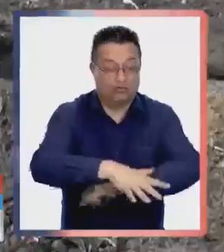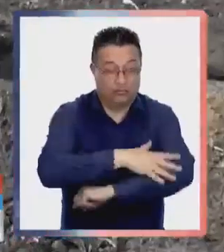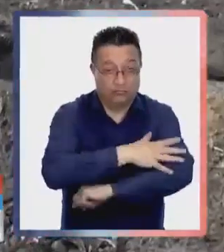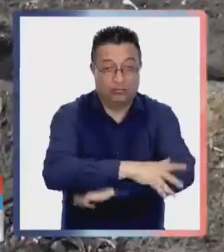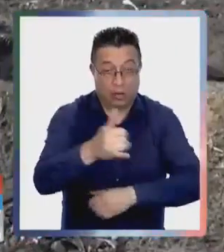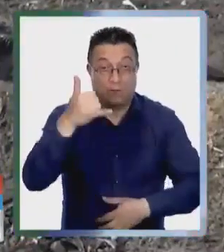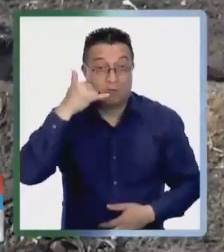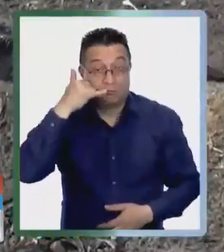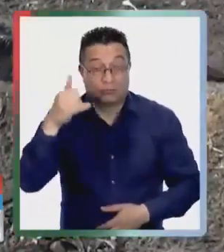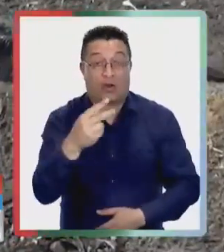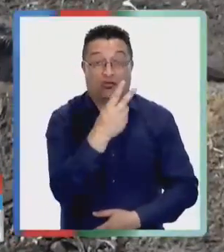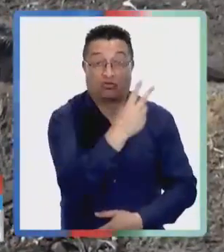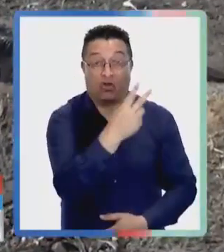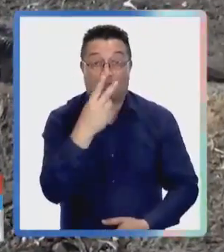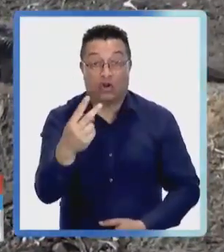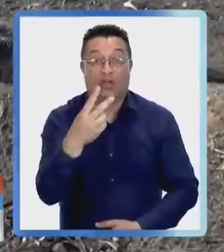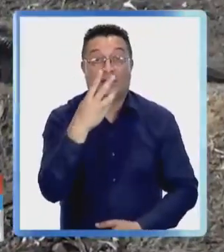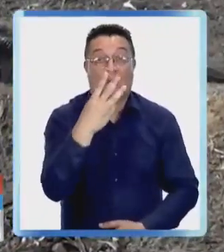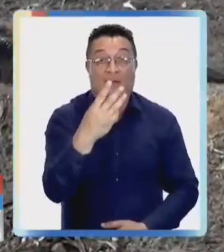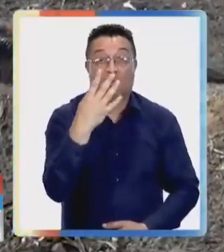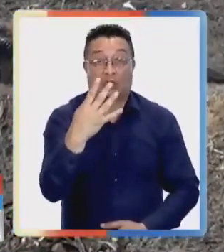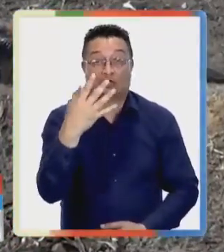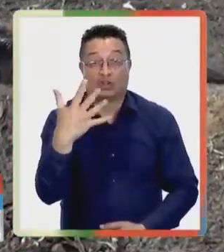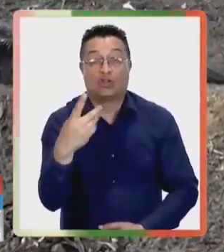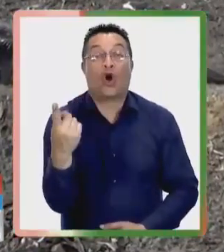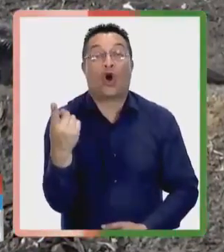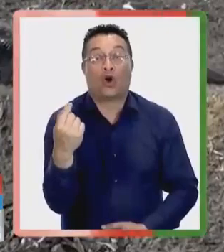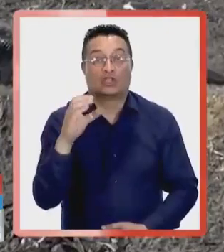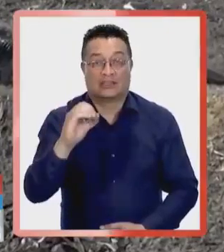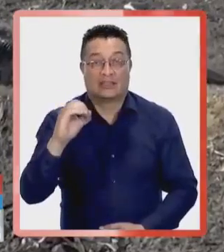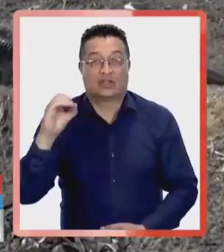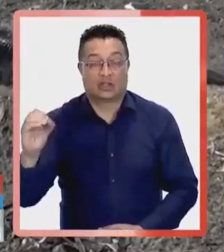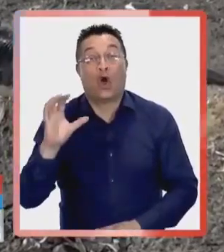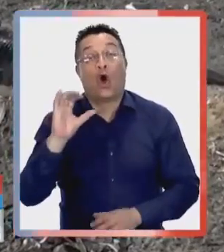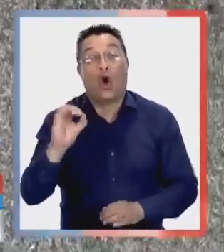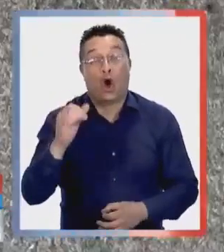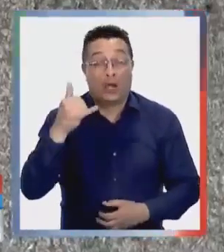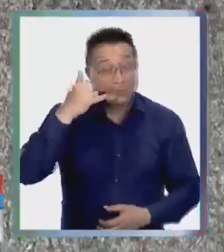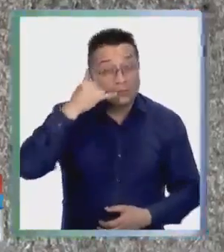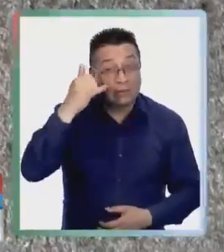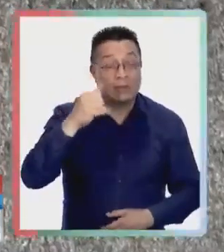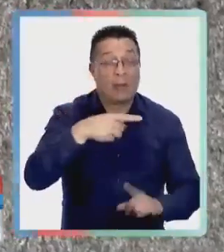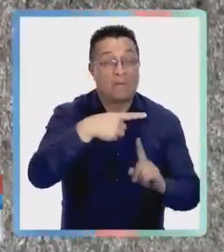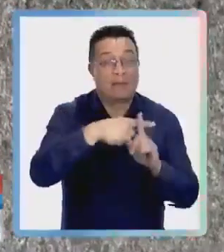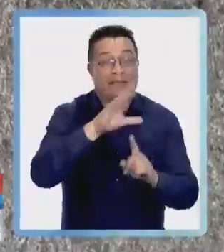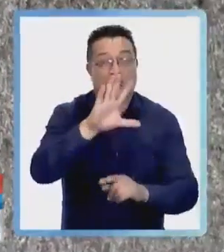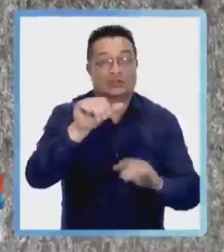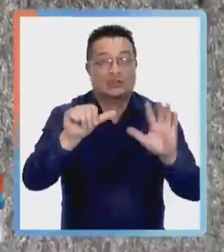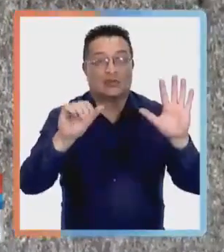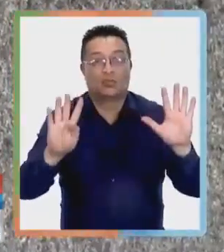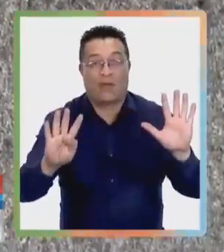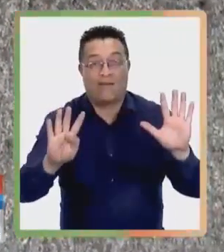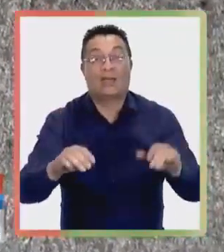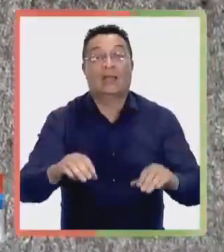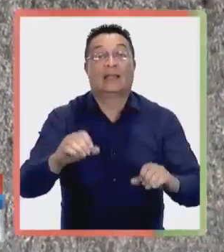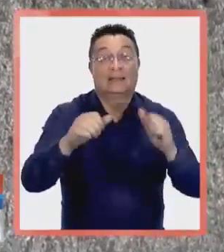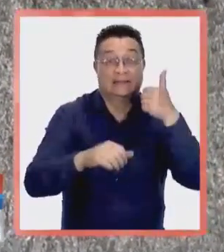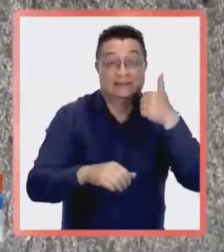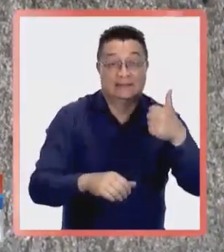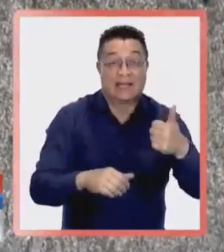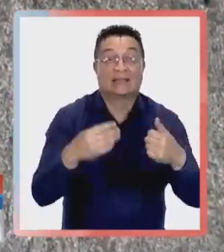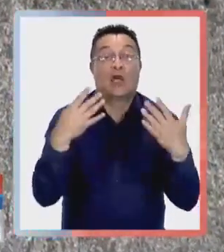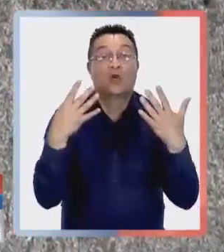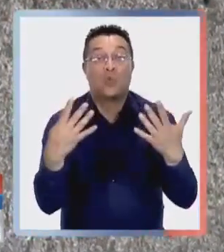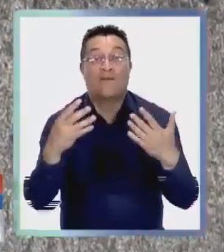costeras. ¿Cómo denunciar un hallazgo? En los fonos 22-345-1100 o llamando al más